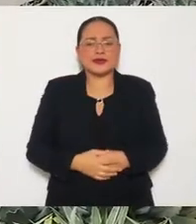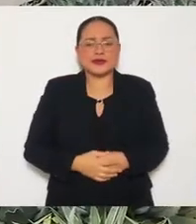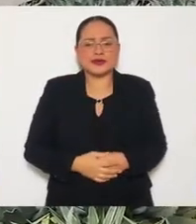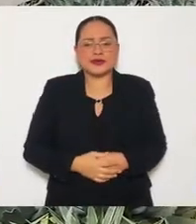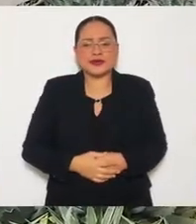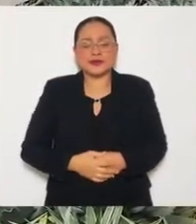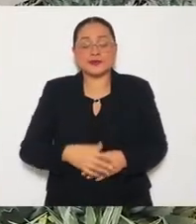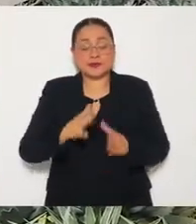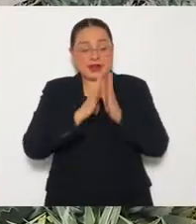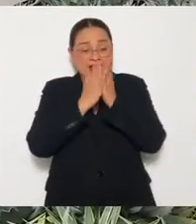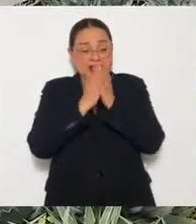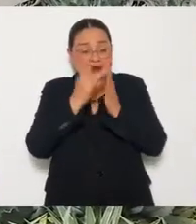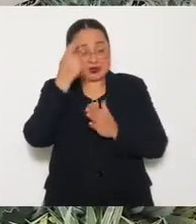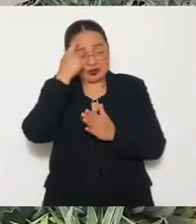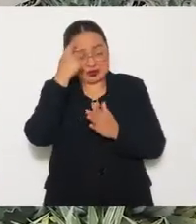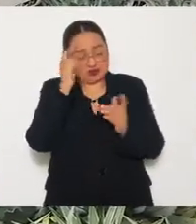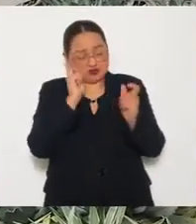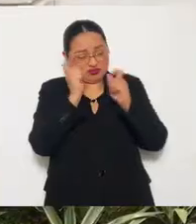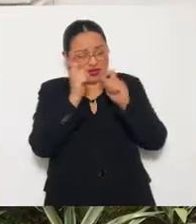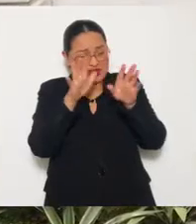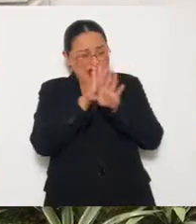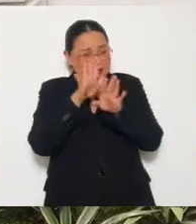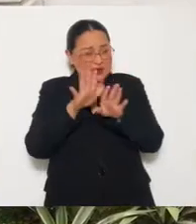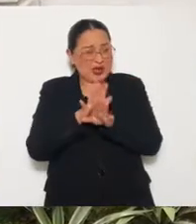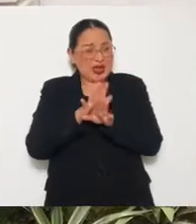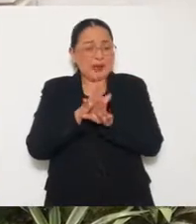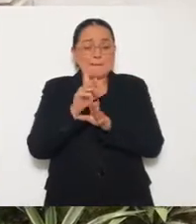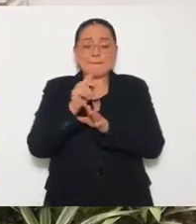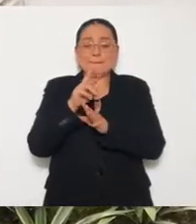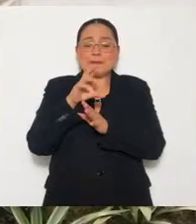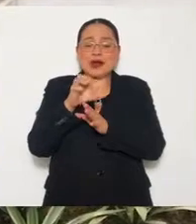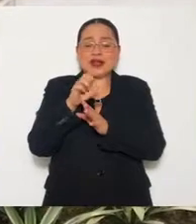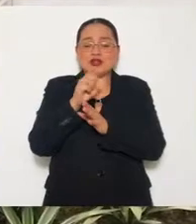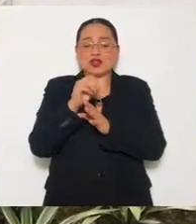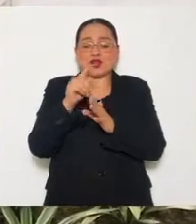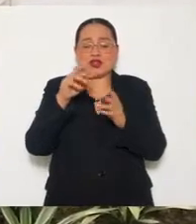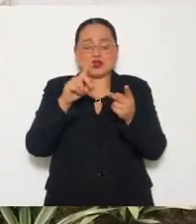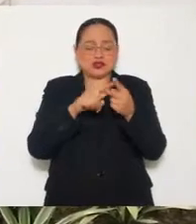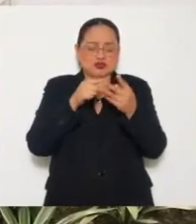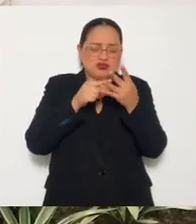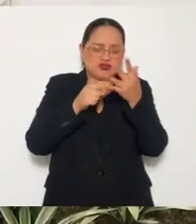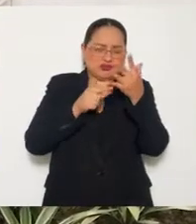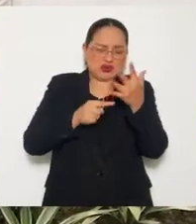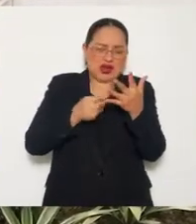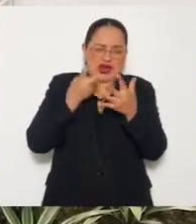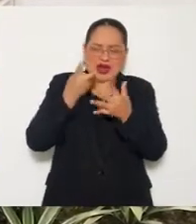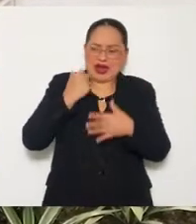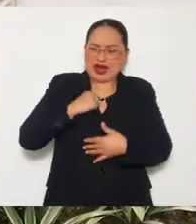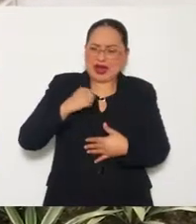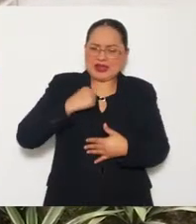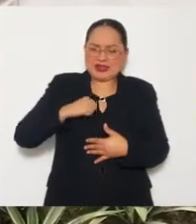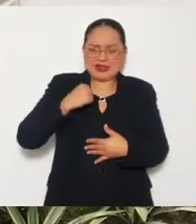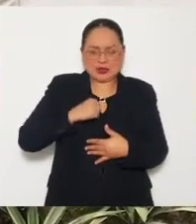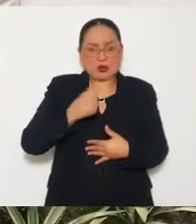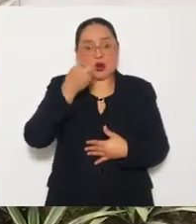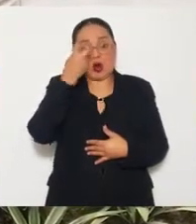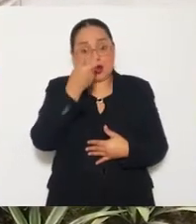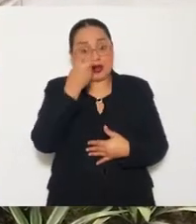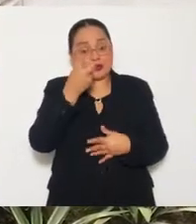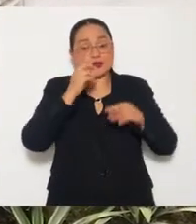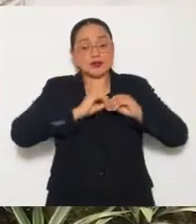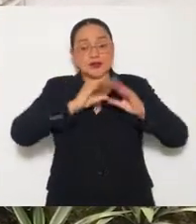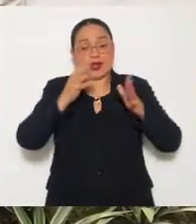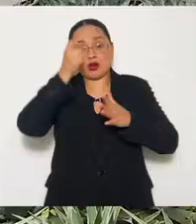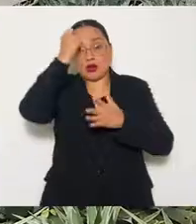Los libros que han cambiado mi manera de pensar, los presocráticos, los cínicos, los estoicos, los hedonistas,